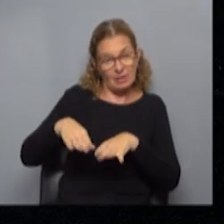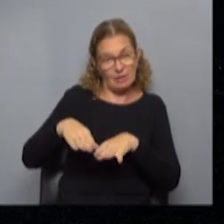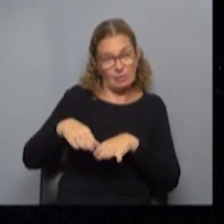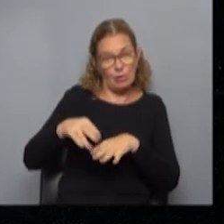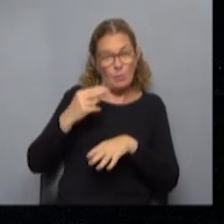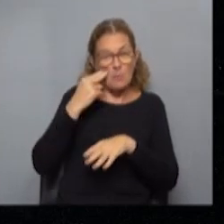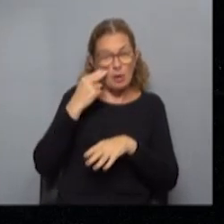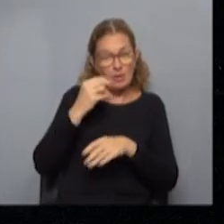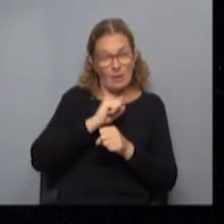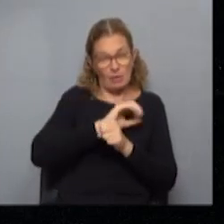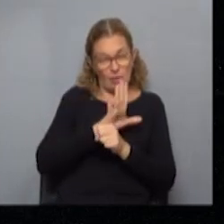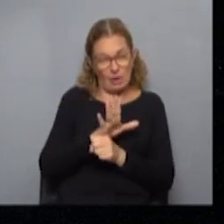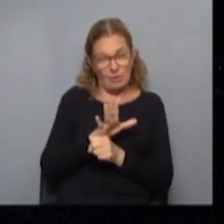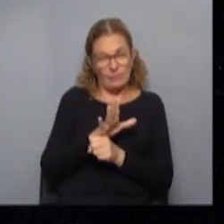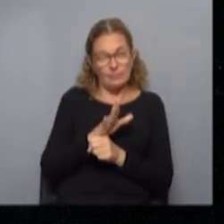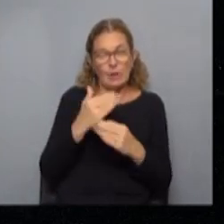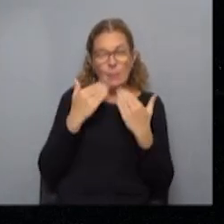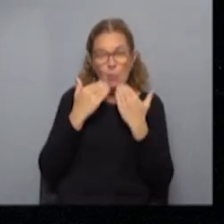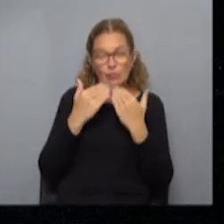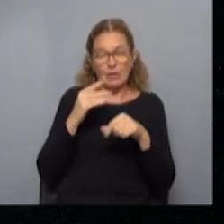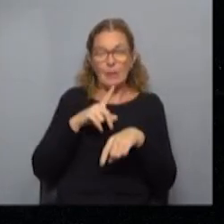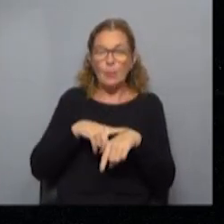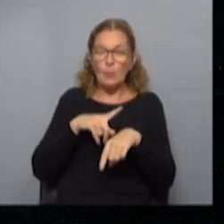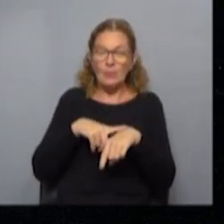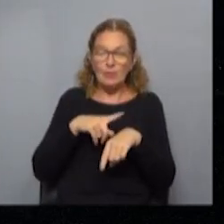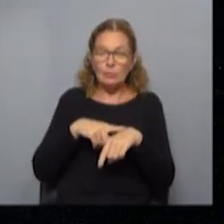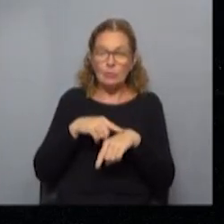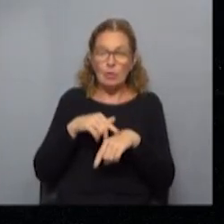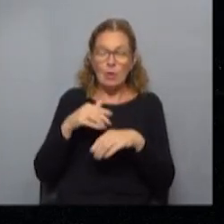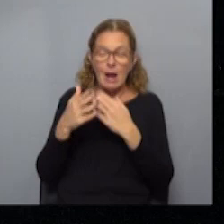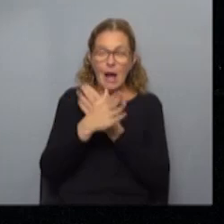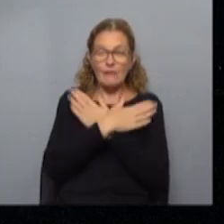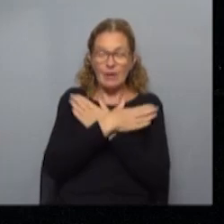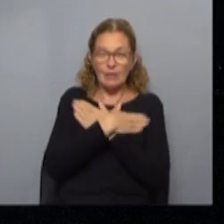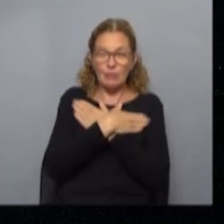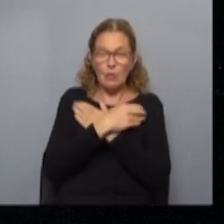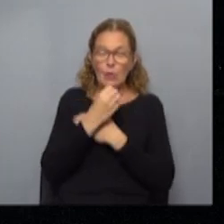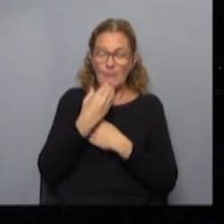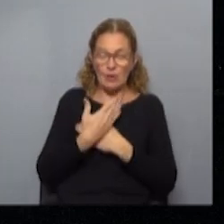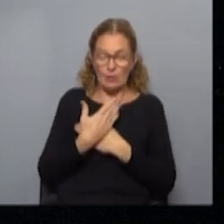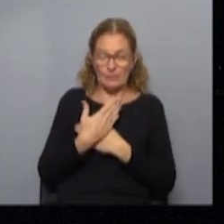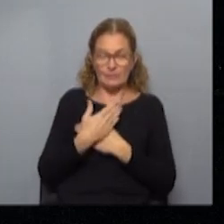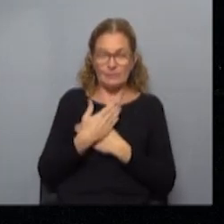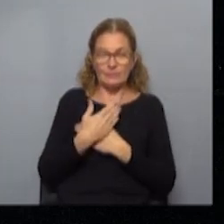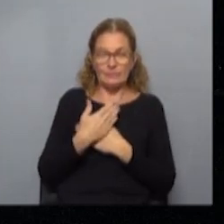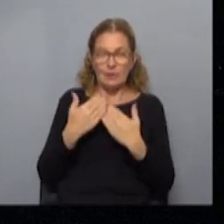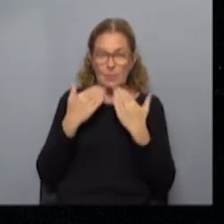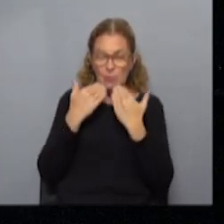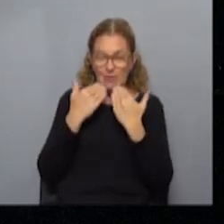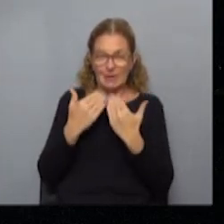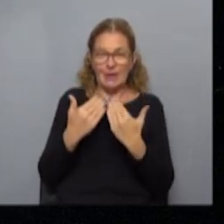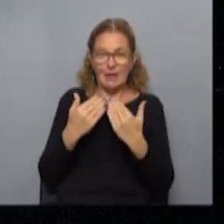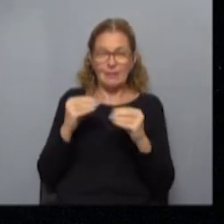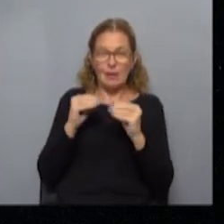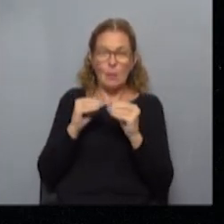función de la crisis que generó la pandemia así que muchas gracias Fernanda te mandamos un abrazo grande y les deseamos lo mejor bueno muchas gracias